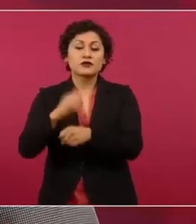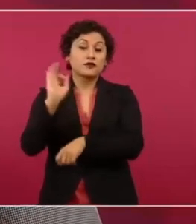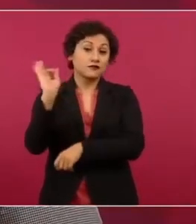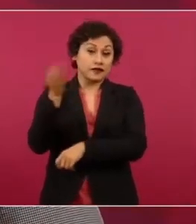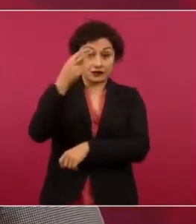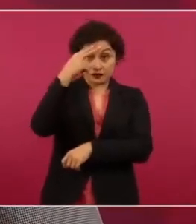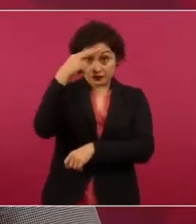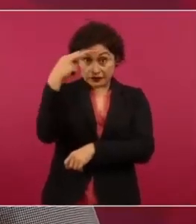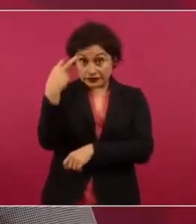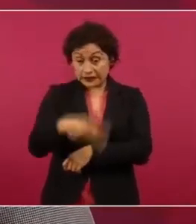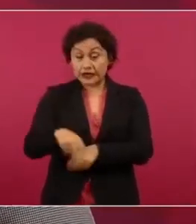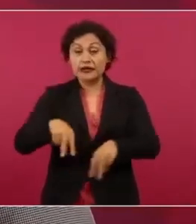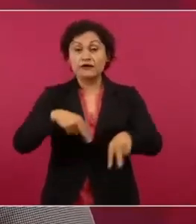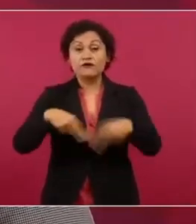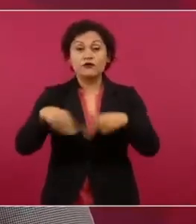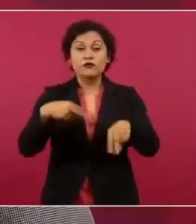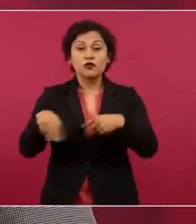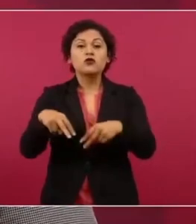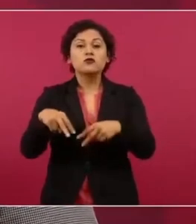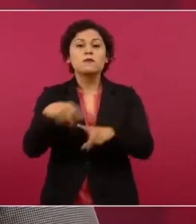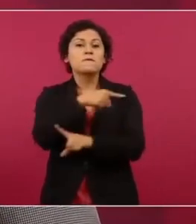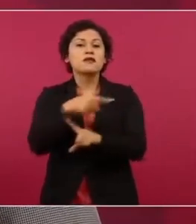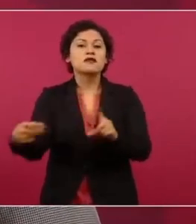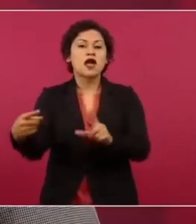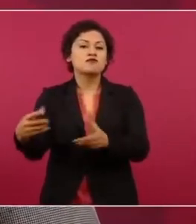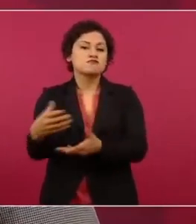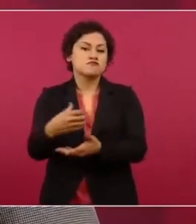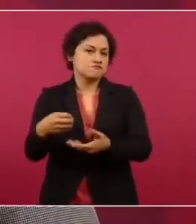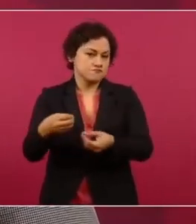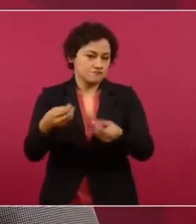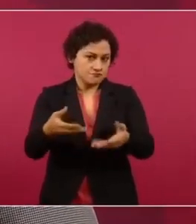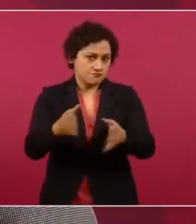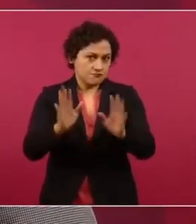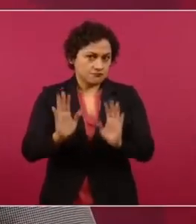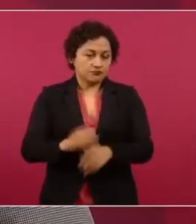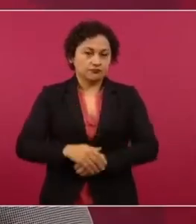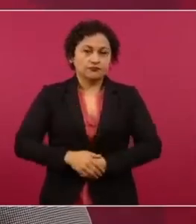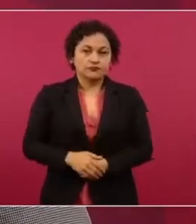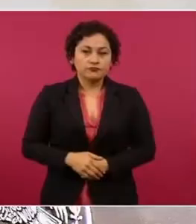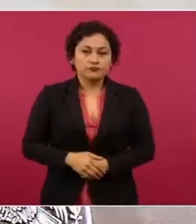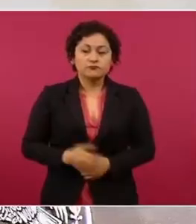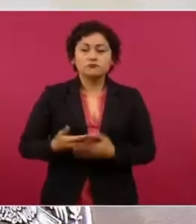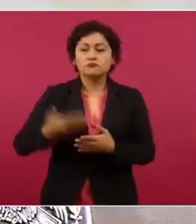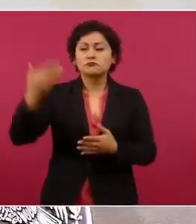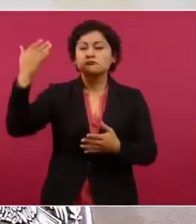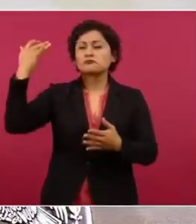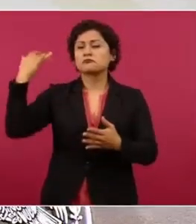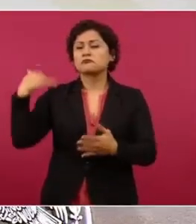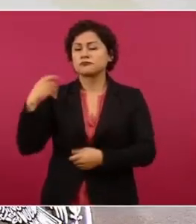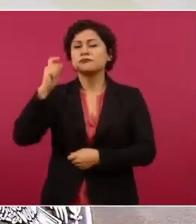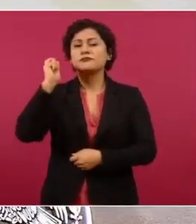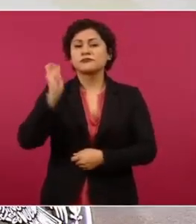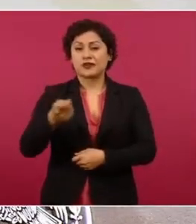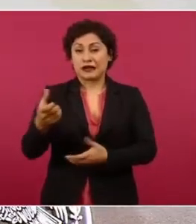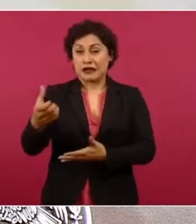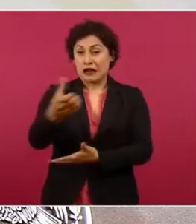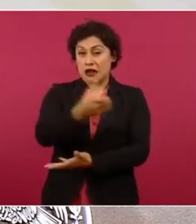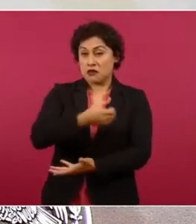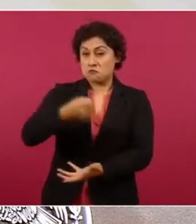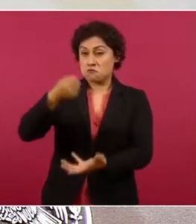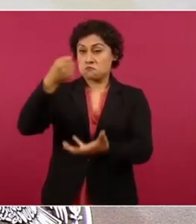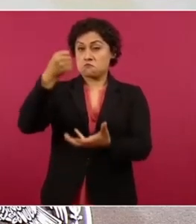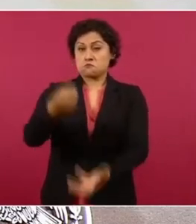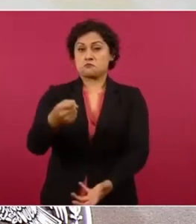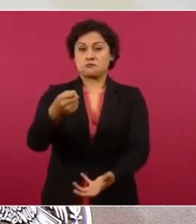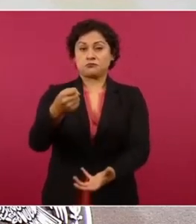Fútbol pudiera abarcar cerca de la mitad. Desde hace algún tiempo, este enorme botín ha traído